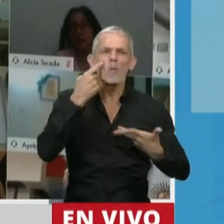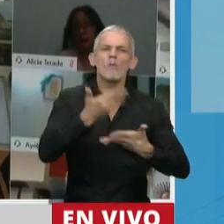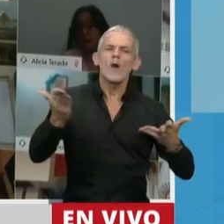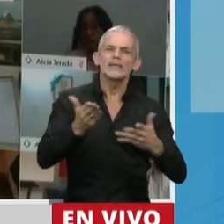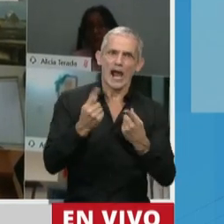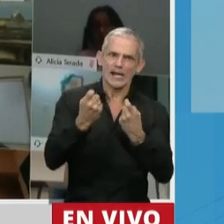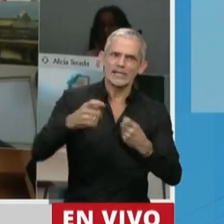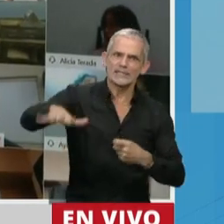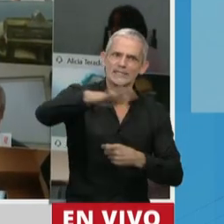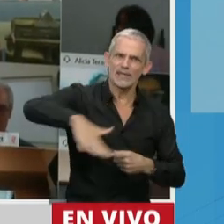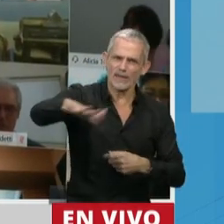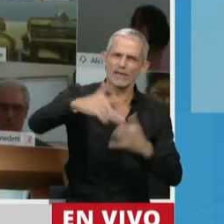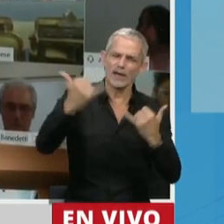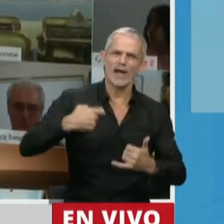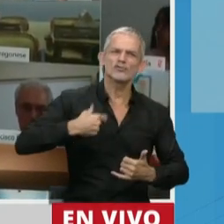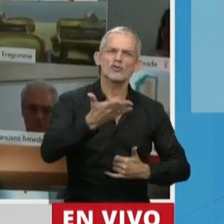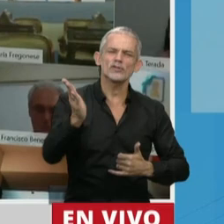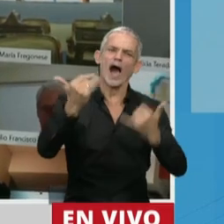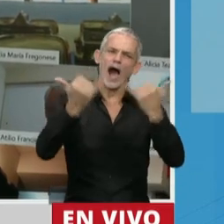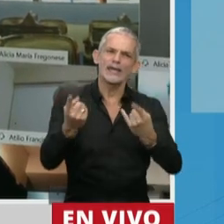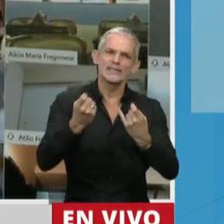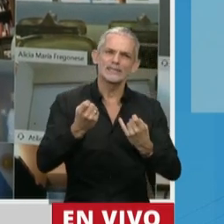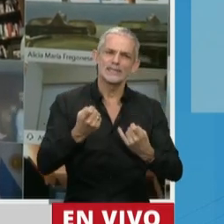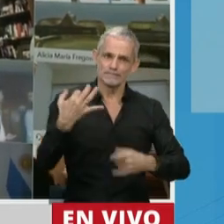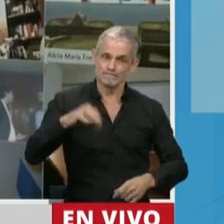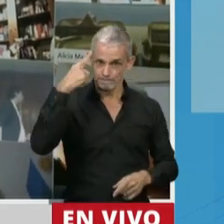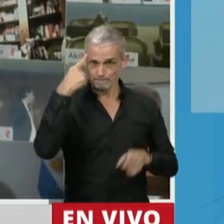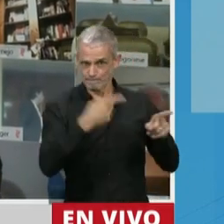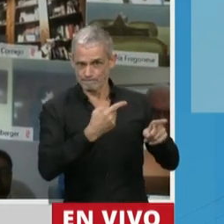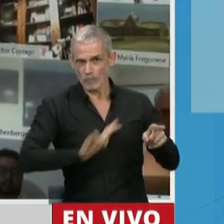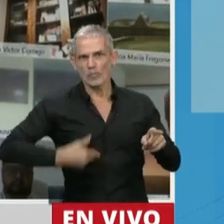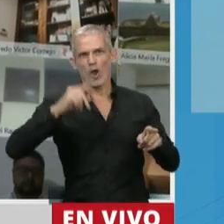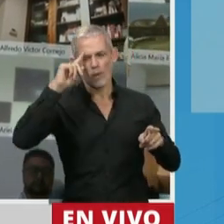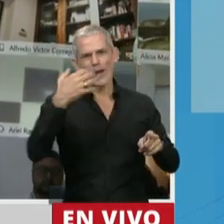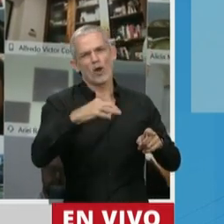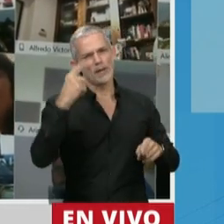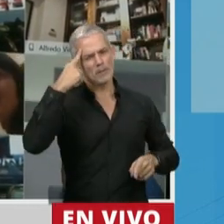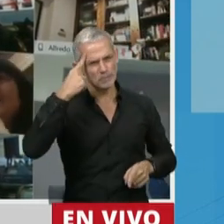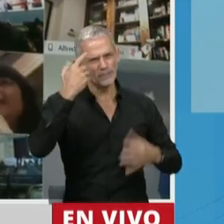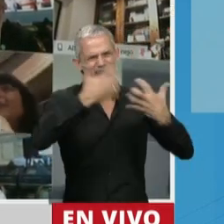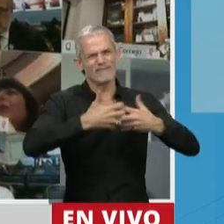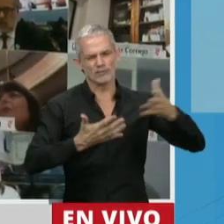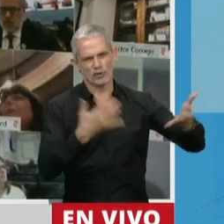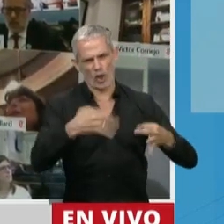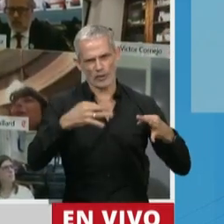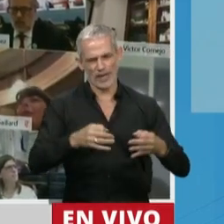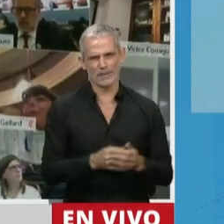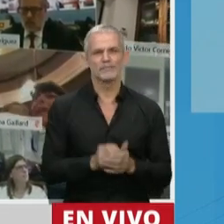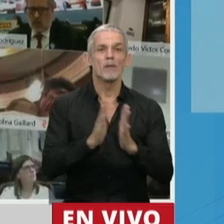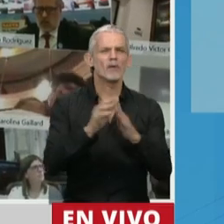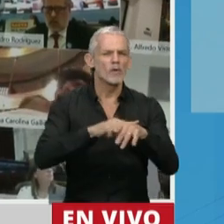necesidades que tiene la sociedad haga reflexionar a los funcionarios responsables... Diputada, si puede ir redondeando, por favor.